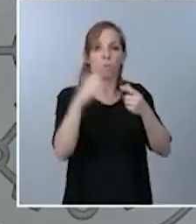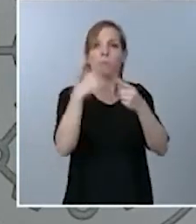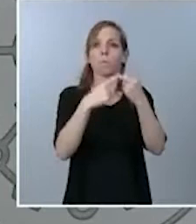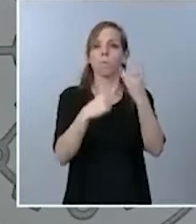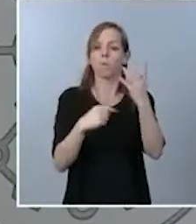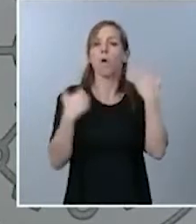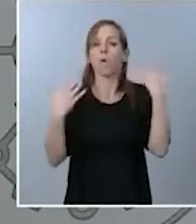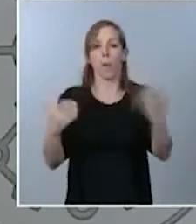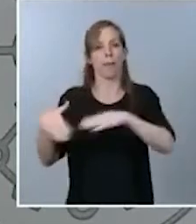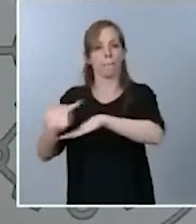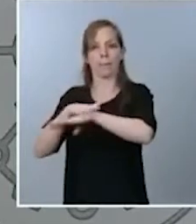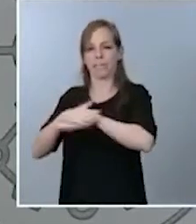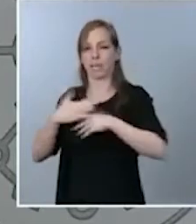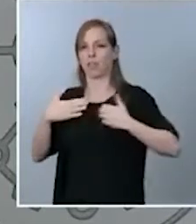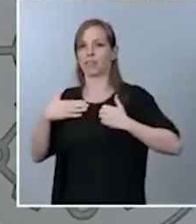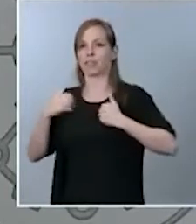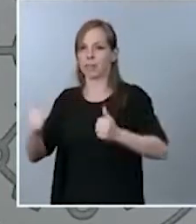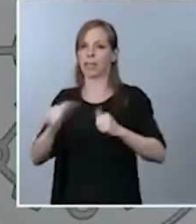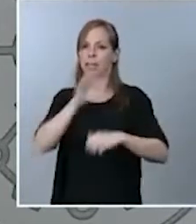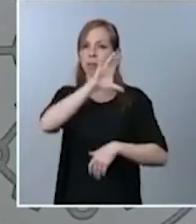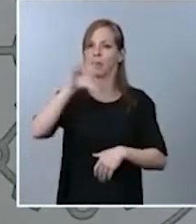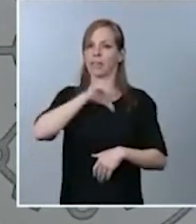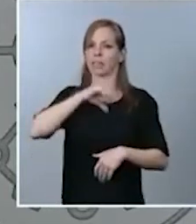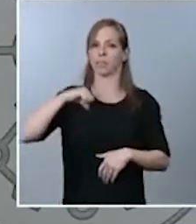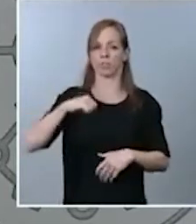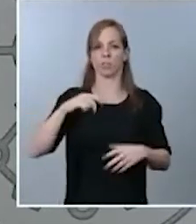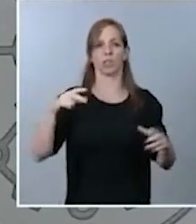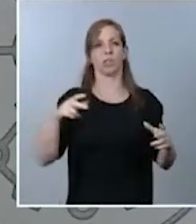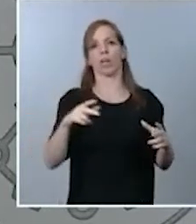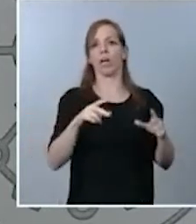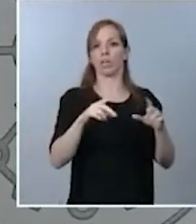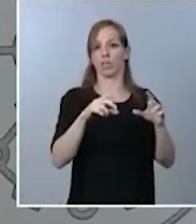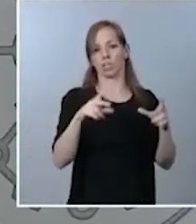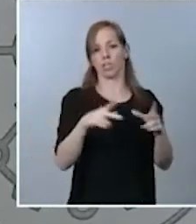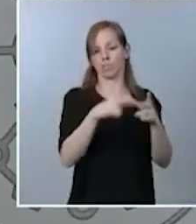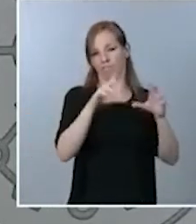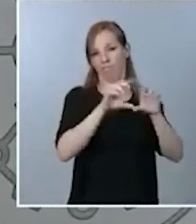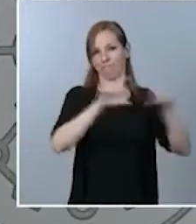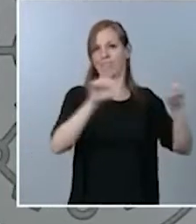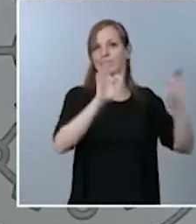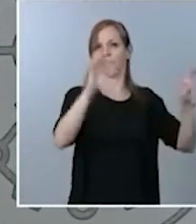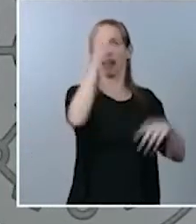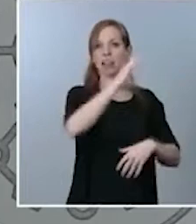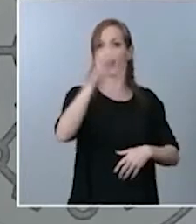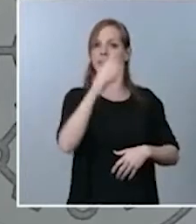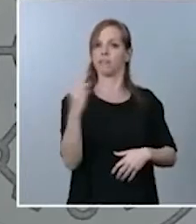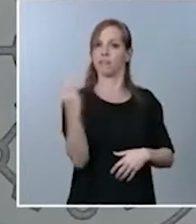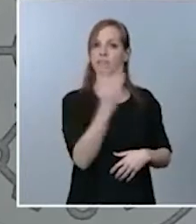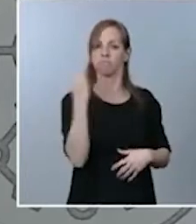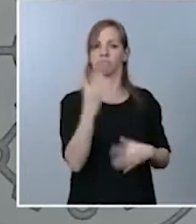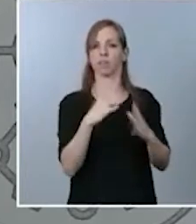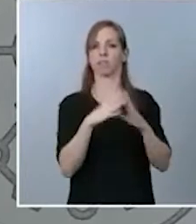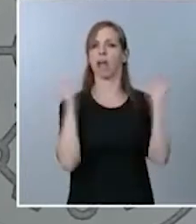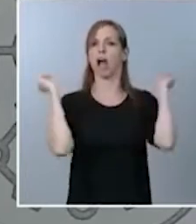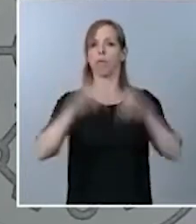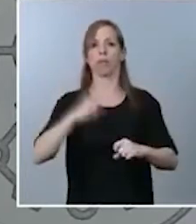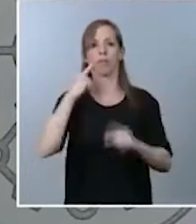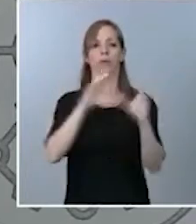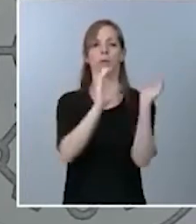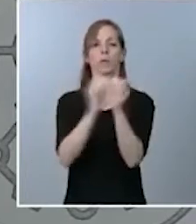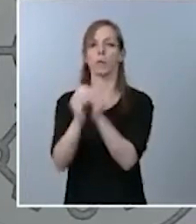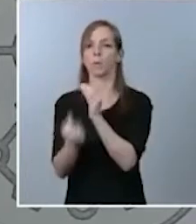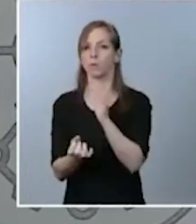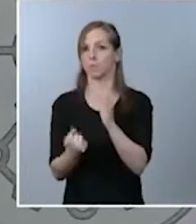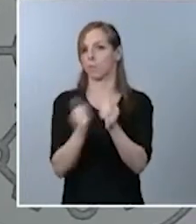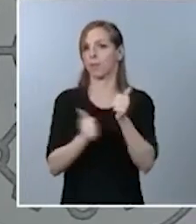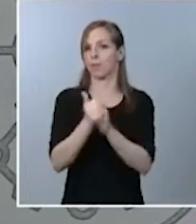Sanidad, comunidades autónomas y sociedades científicas. En cualquier caso, quiero decirles que el Gobierno sigue trabajando